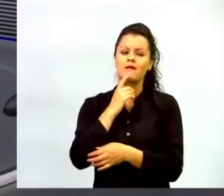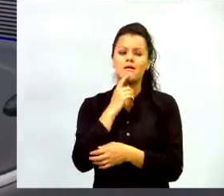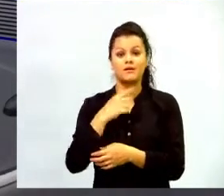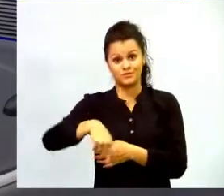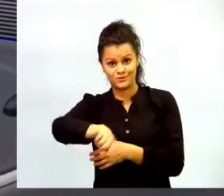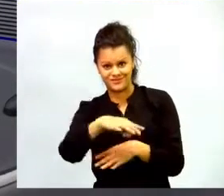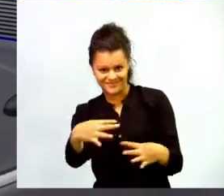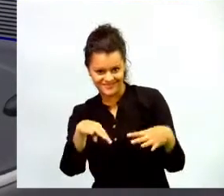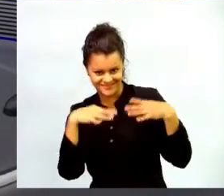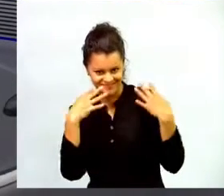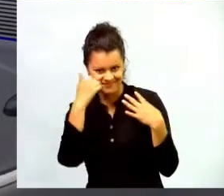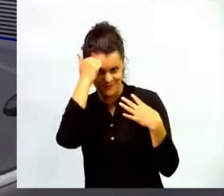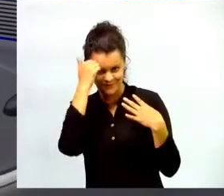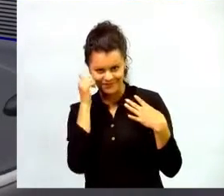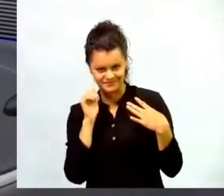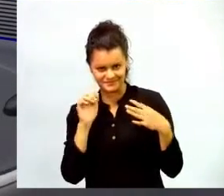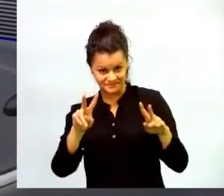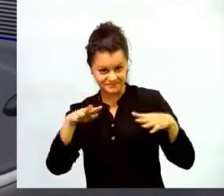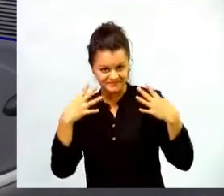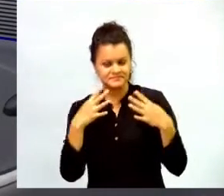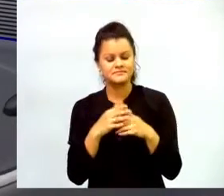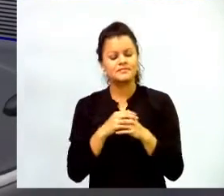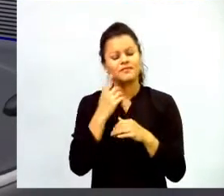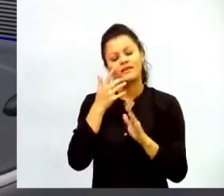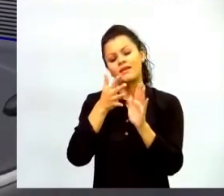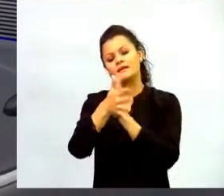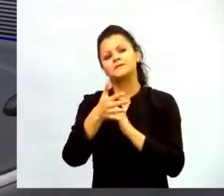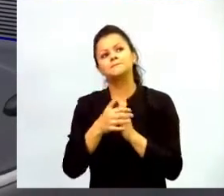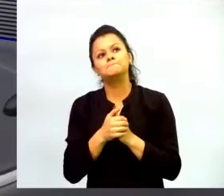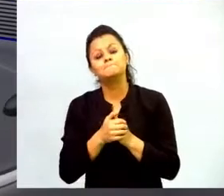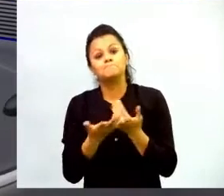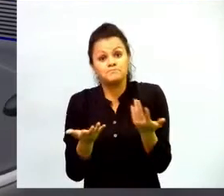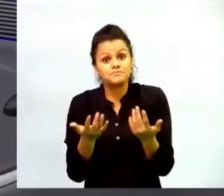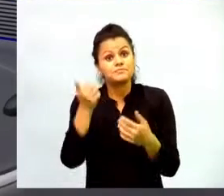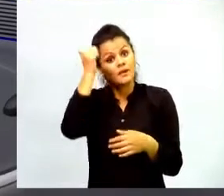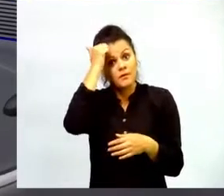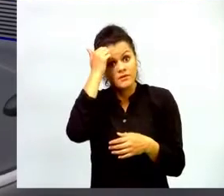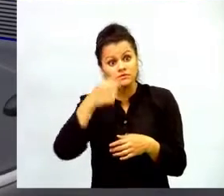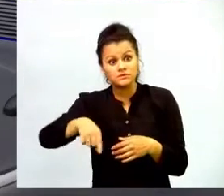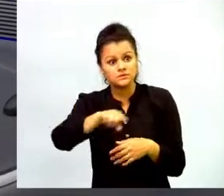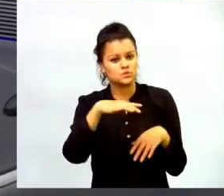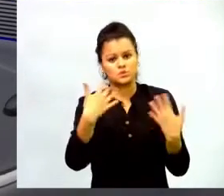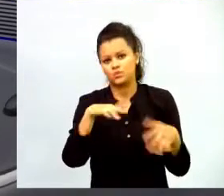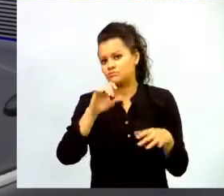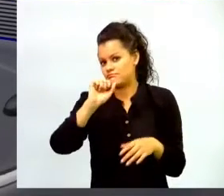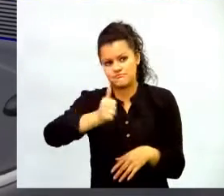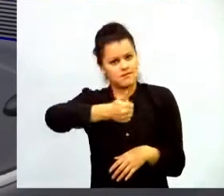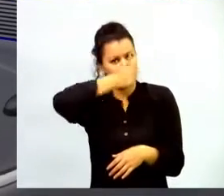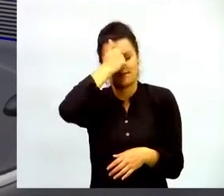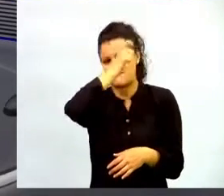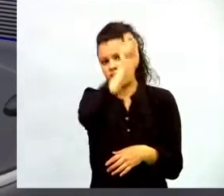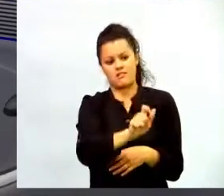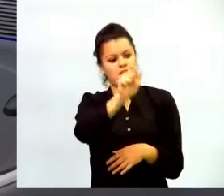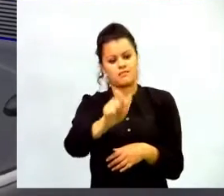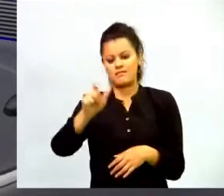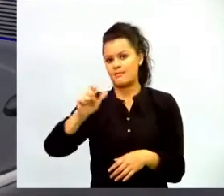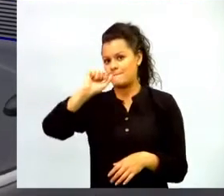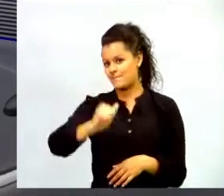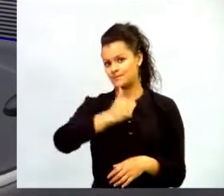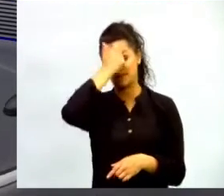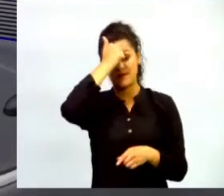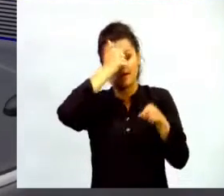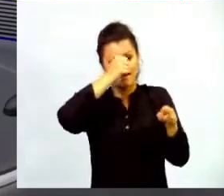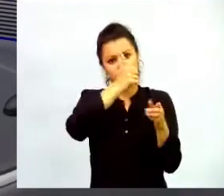escuchan ese mensaje es clave los profesores siguen siendo protagonistas y siguen siendo un dinamizador importante en todos estos